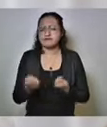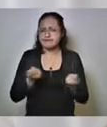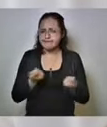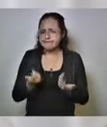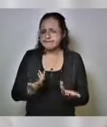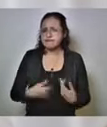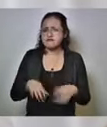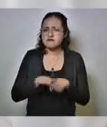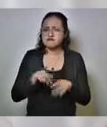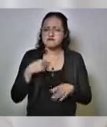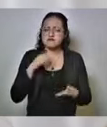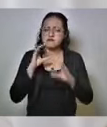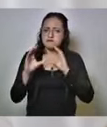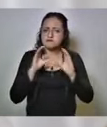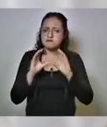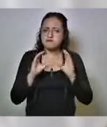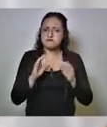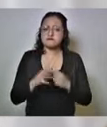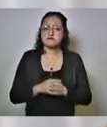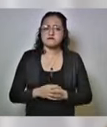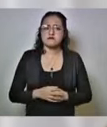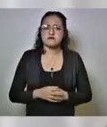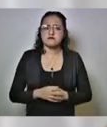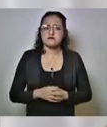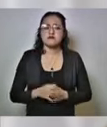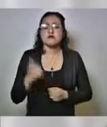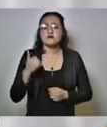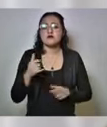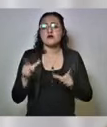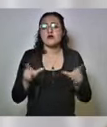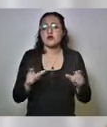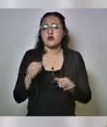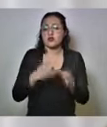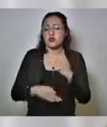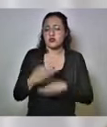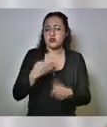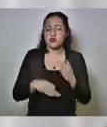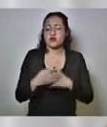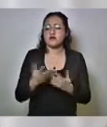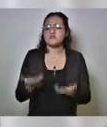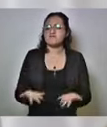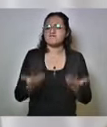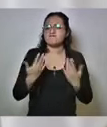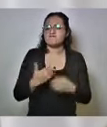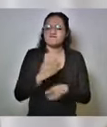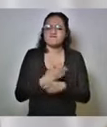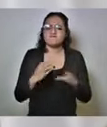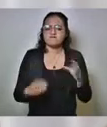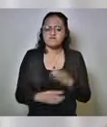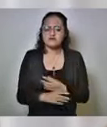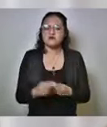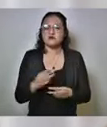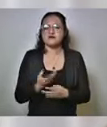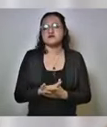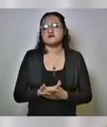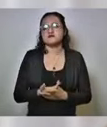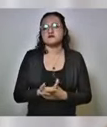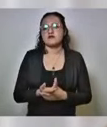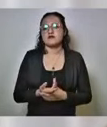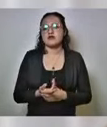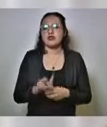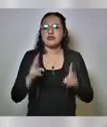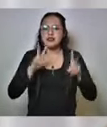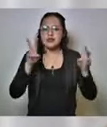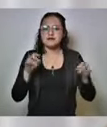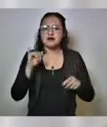comunicación y control de todas las adquisiciones que llevamos a cabo de los